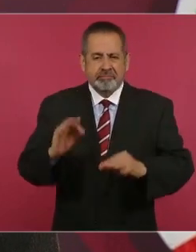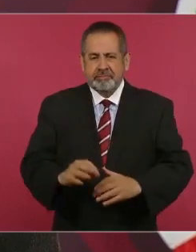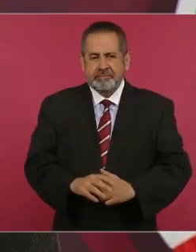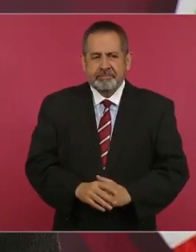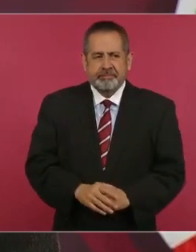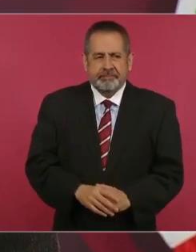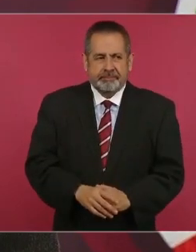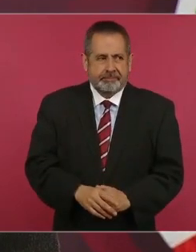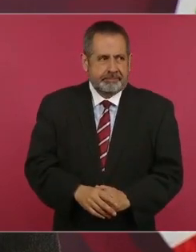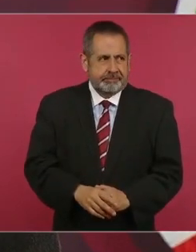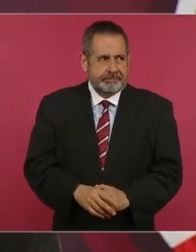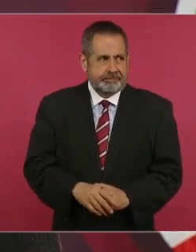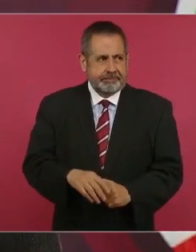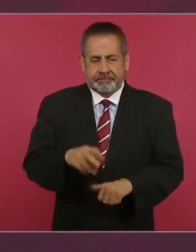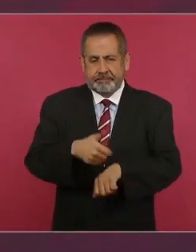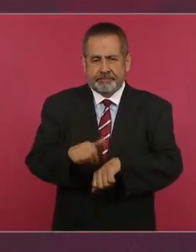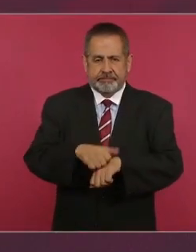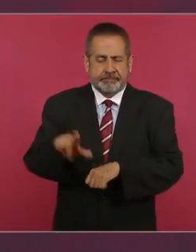20.